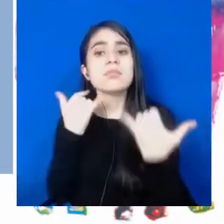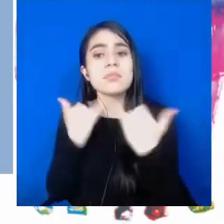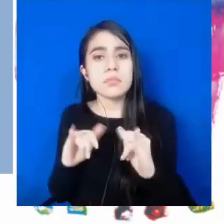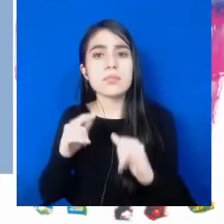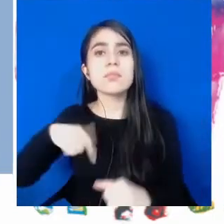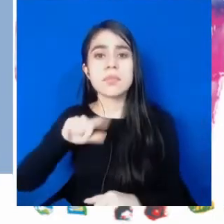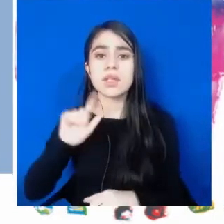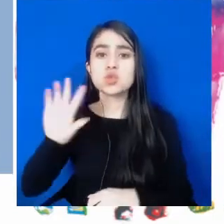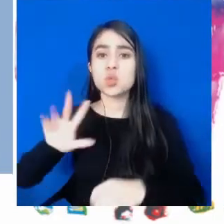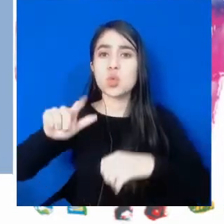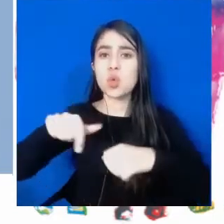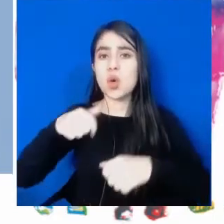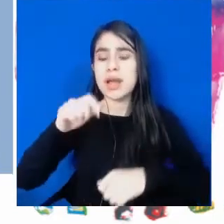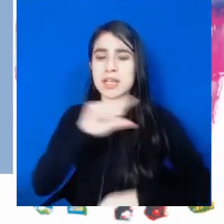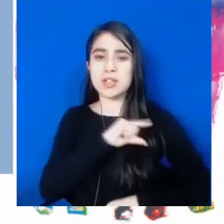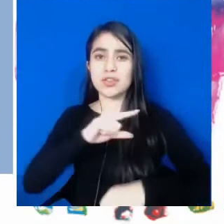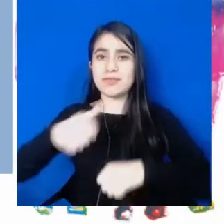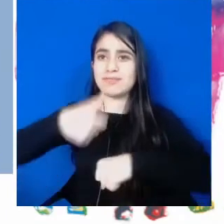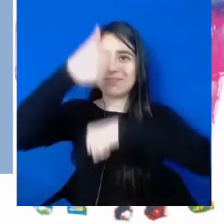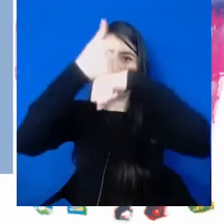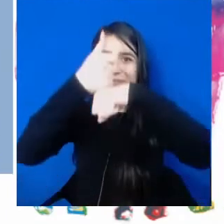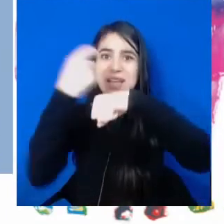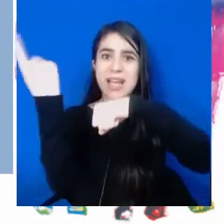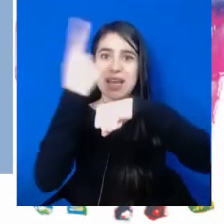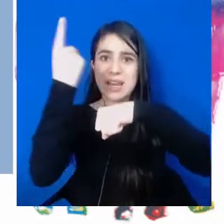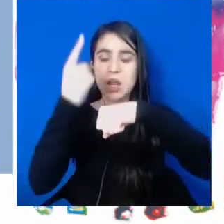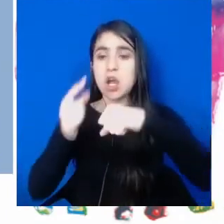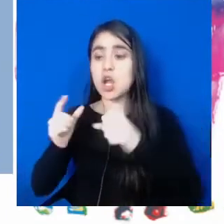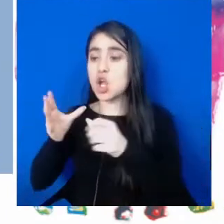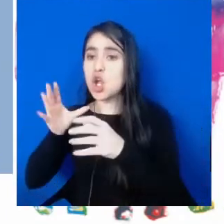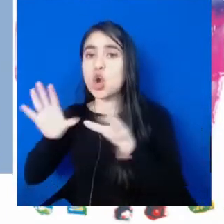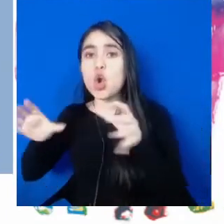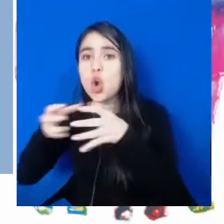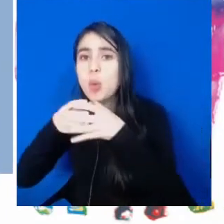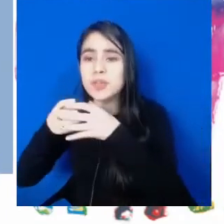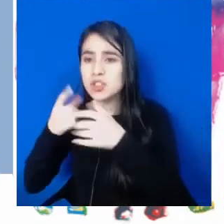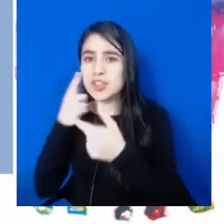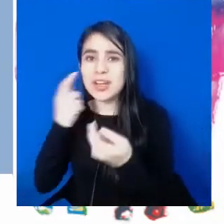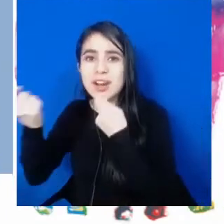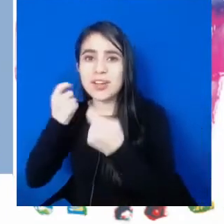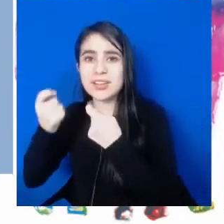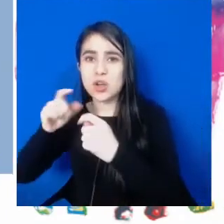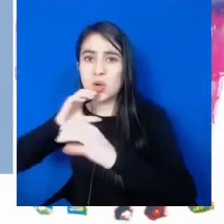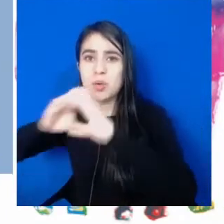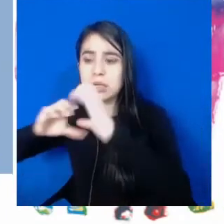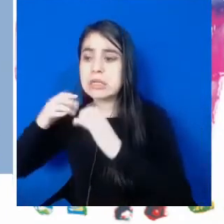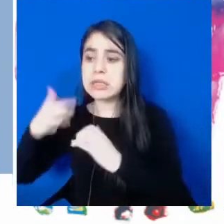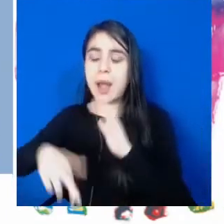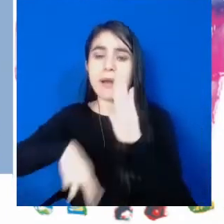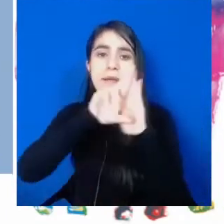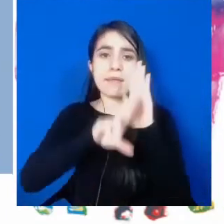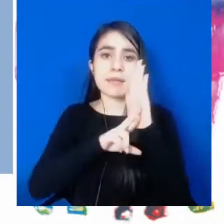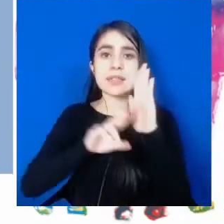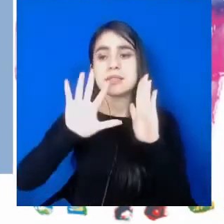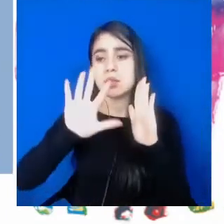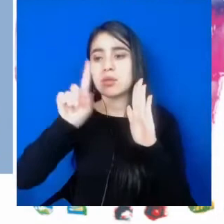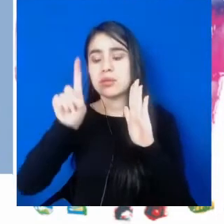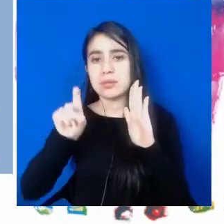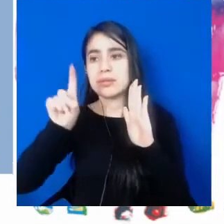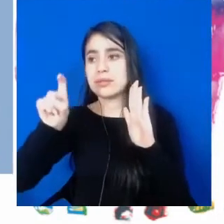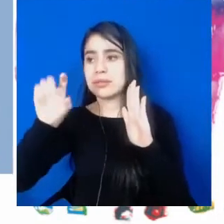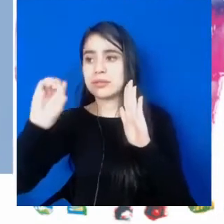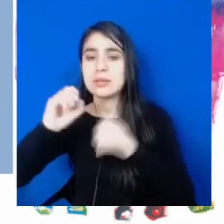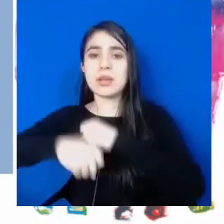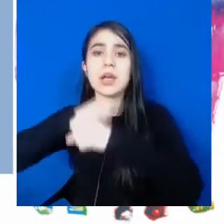trabajo que se hizo desde la Dirección General del INSOR con la Comisión de Regulación de Comunicaciones para expedir la resolución 5960 de